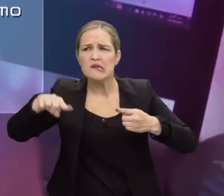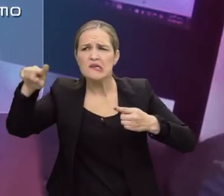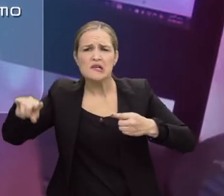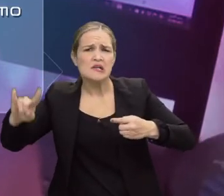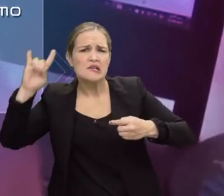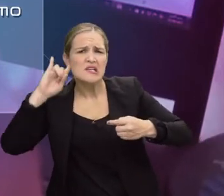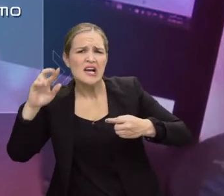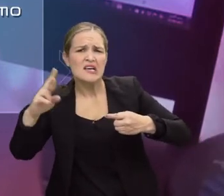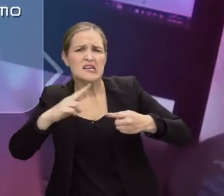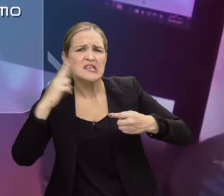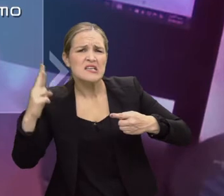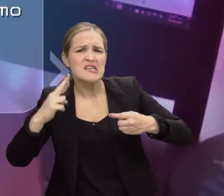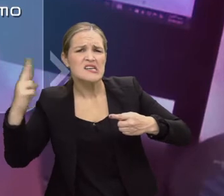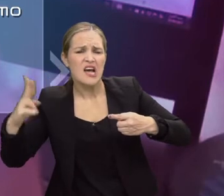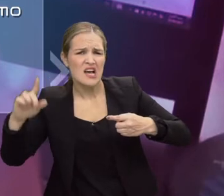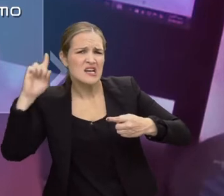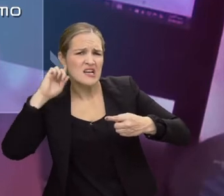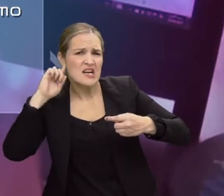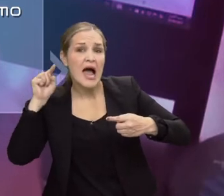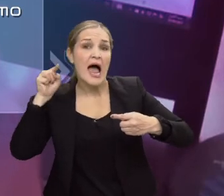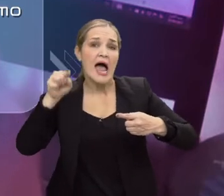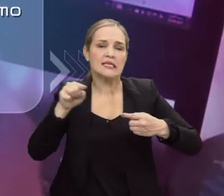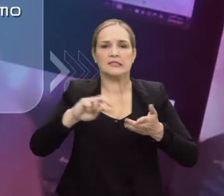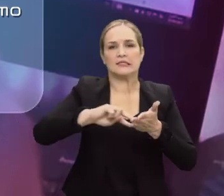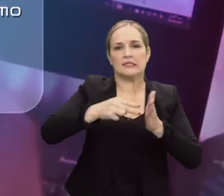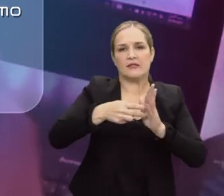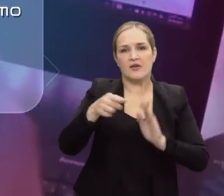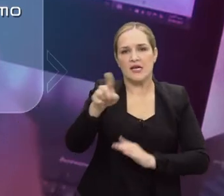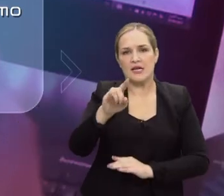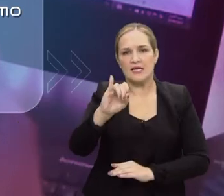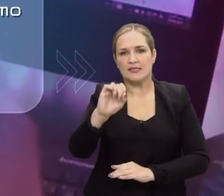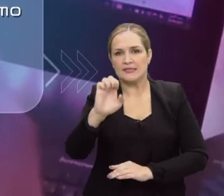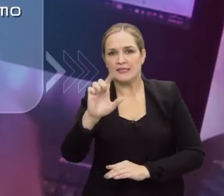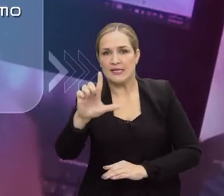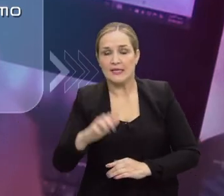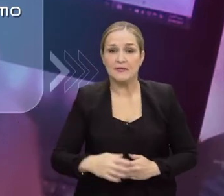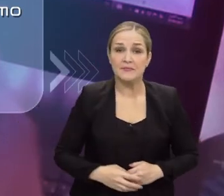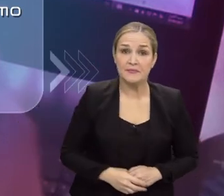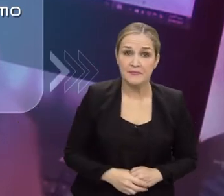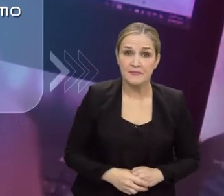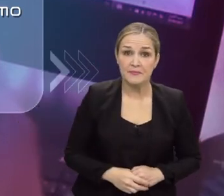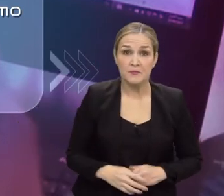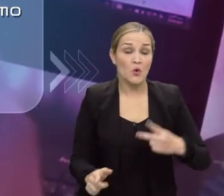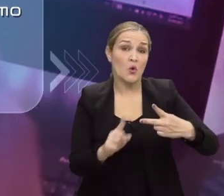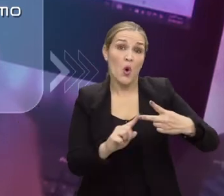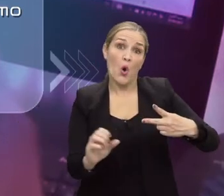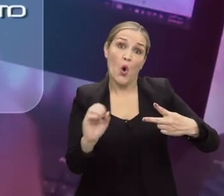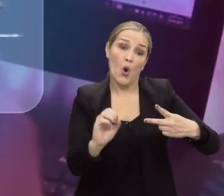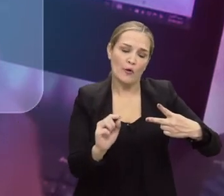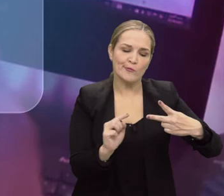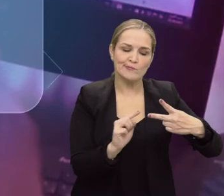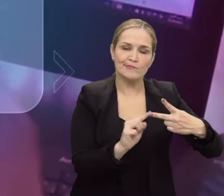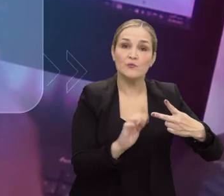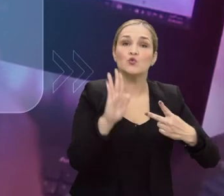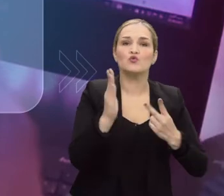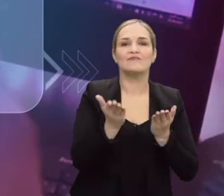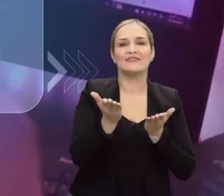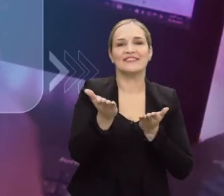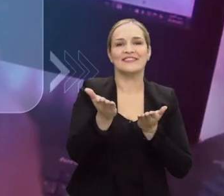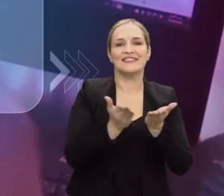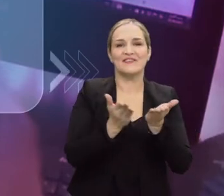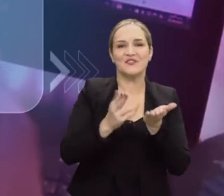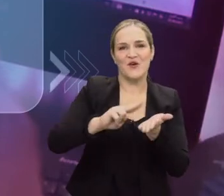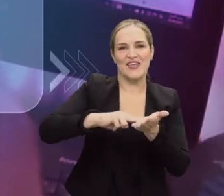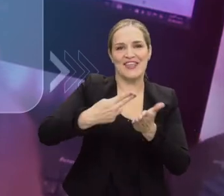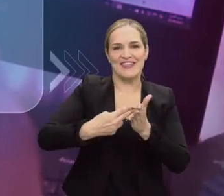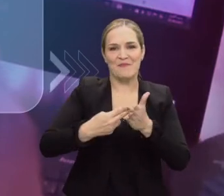sonidos poco armónicos o de la repetición exagerada de un mismo sonido en una frase. Es